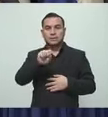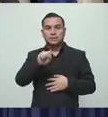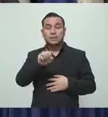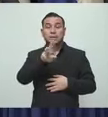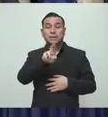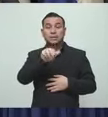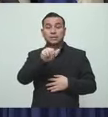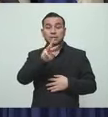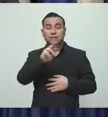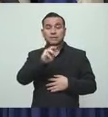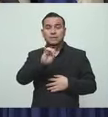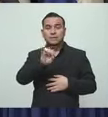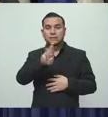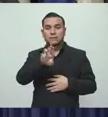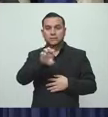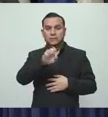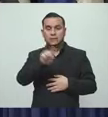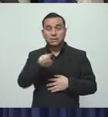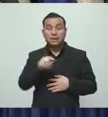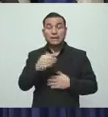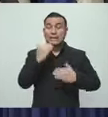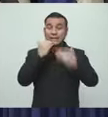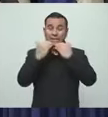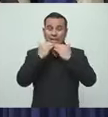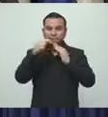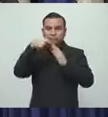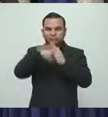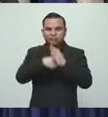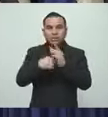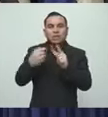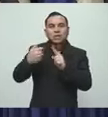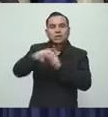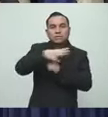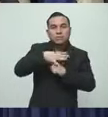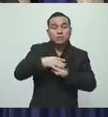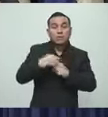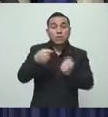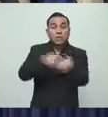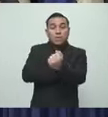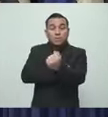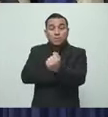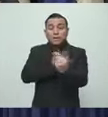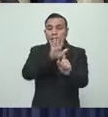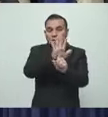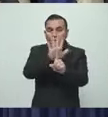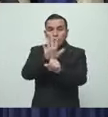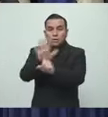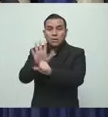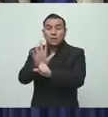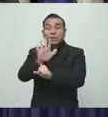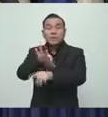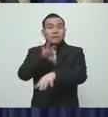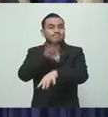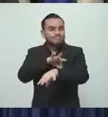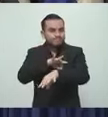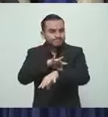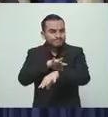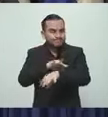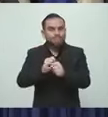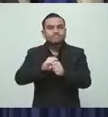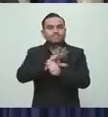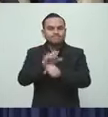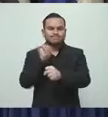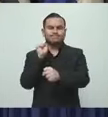explique un poco de cómo está la situación en los hospitales, ustedes que están ahí en la primera línea